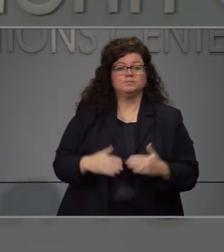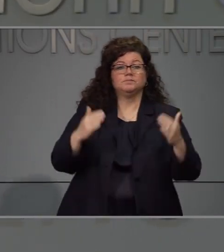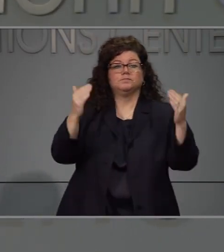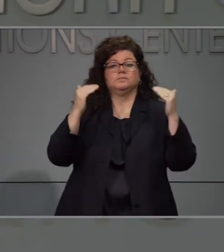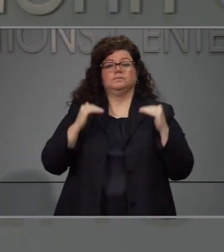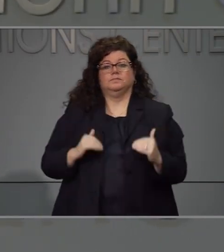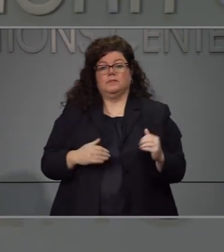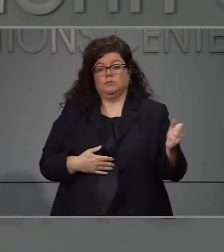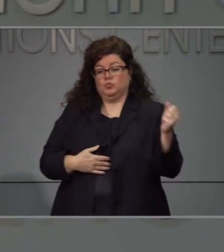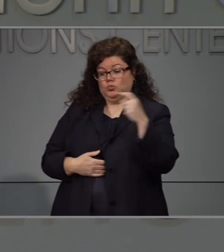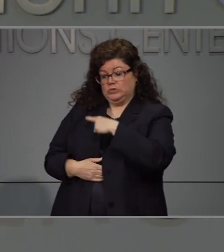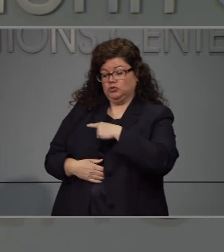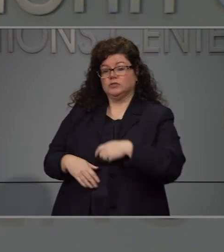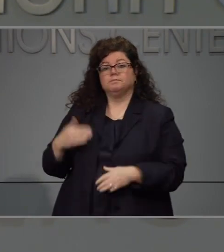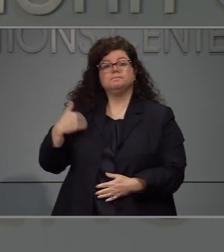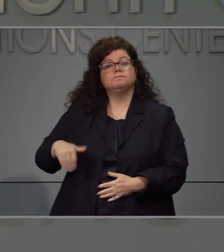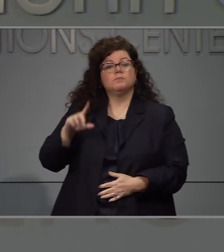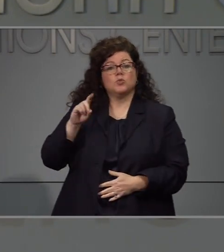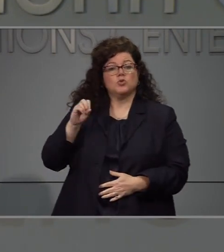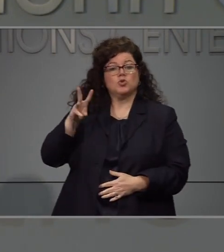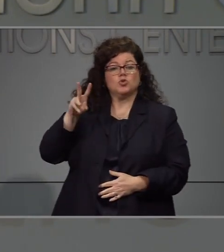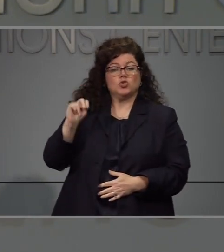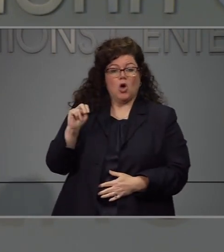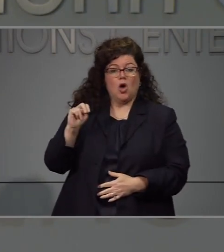Long Bond de News & Observer.